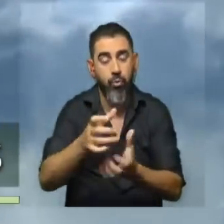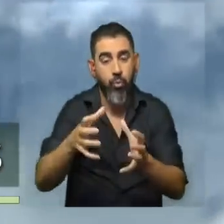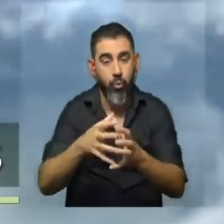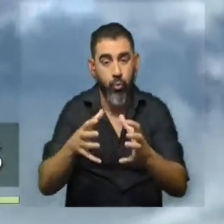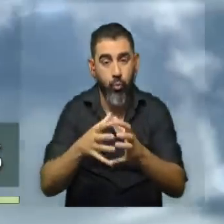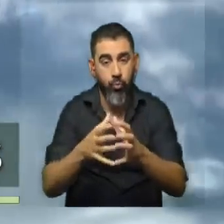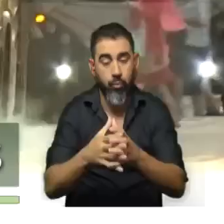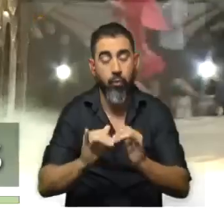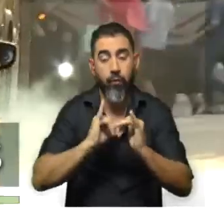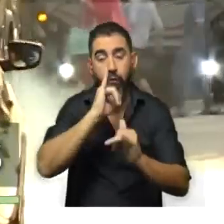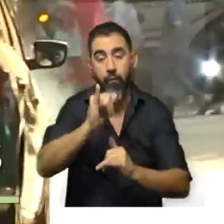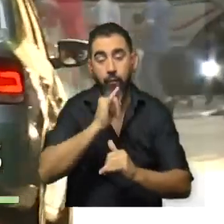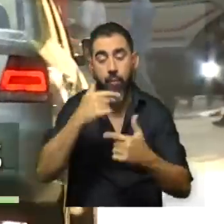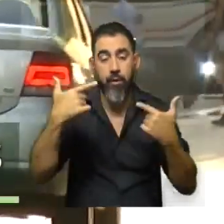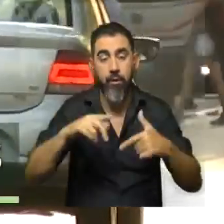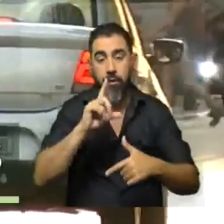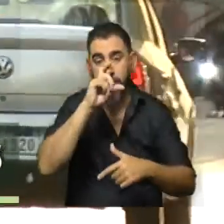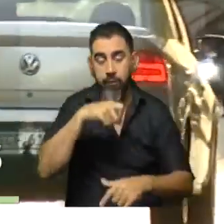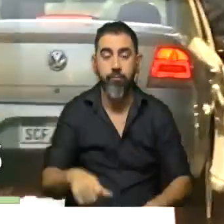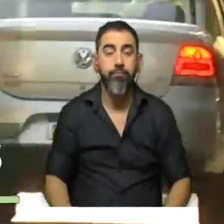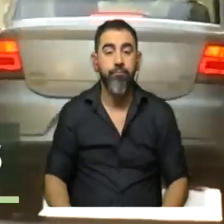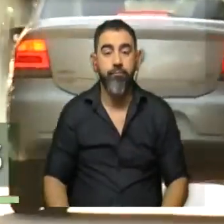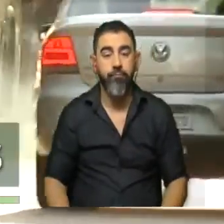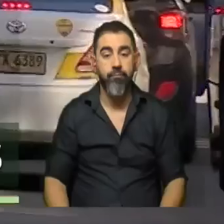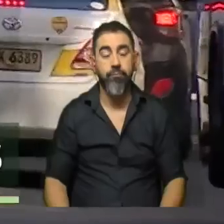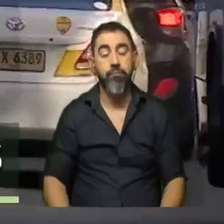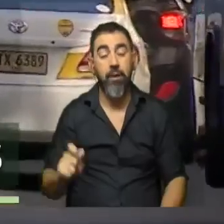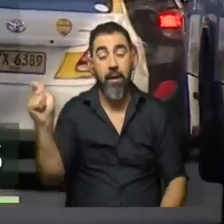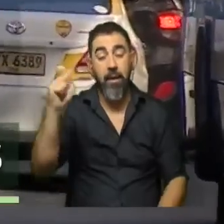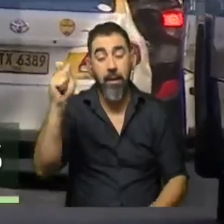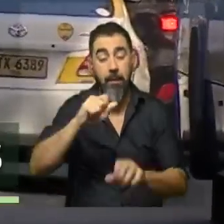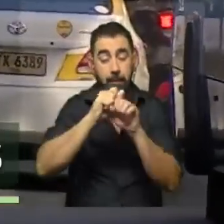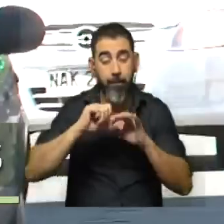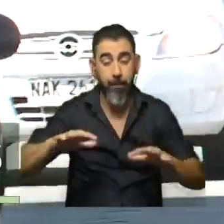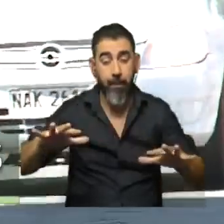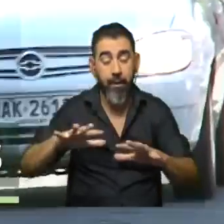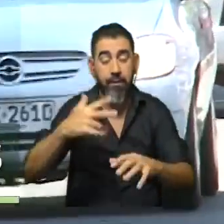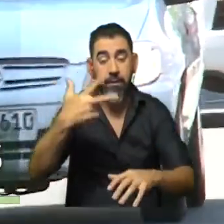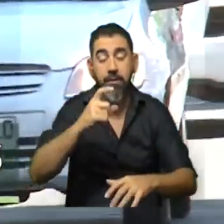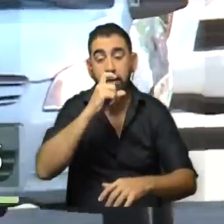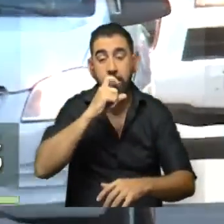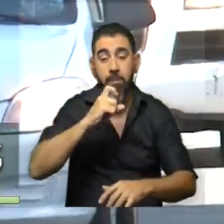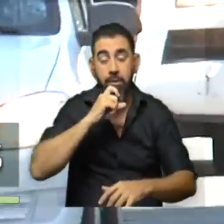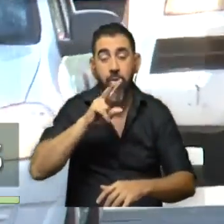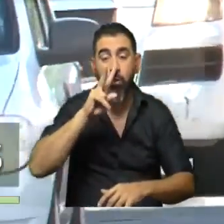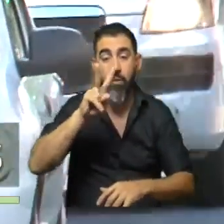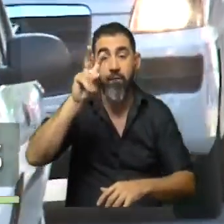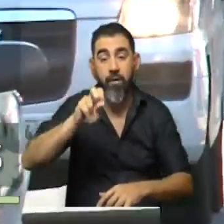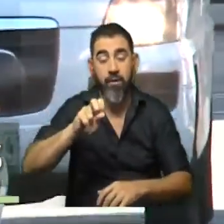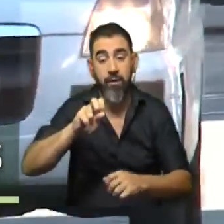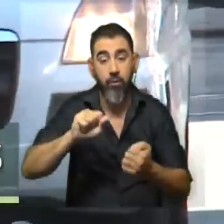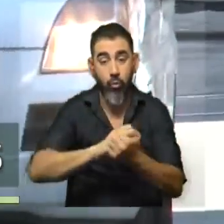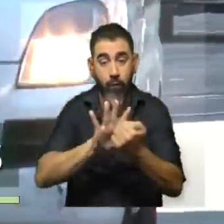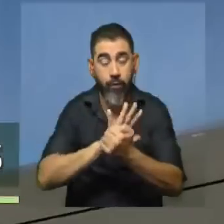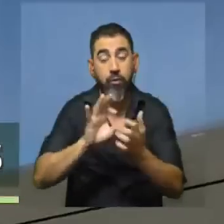Se lo informó a la Intendencia de Montevideo en un comunicado. A raíz de la emergencia sanitaria decretada el 13 de marzo de 2020, el